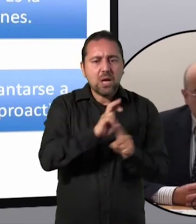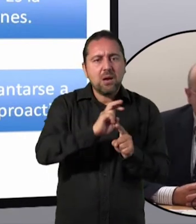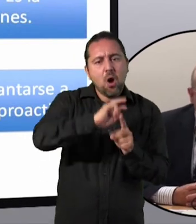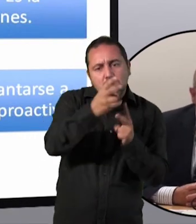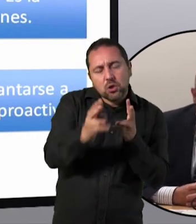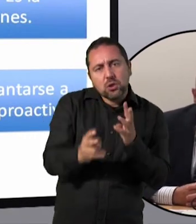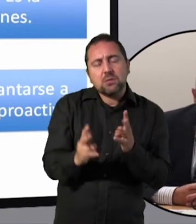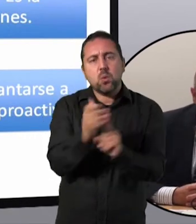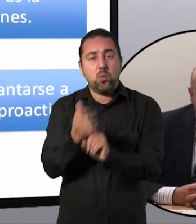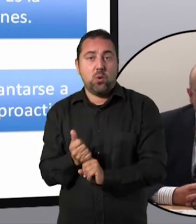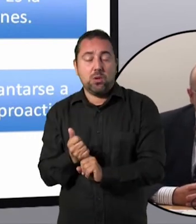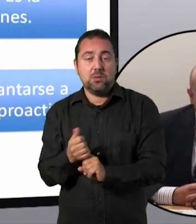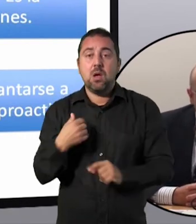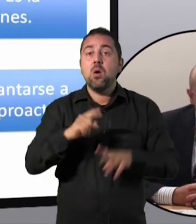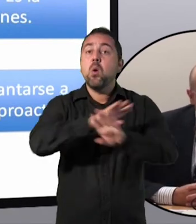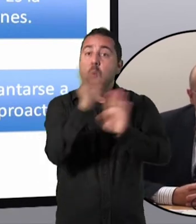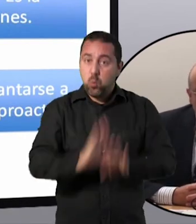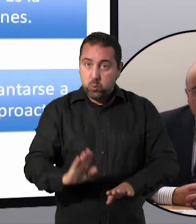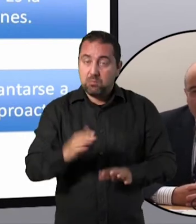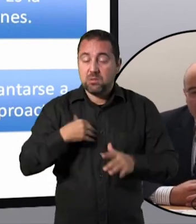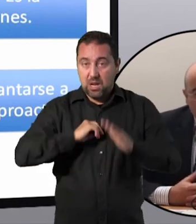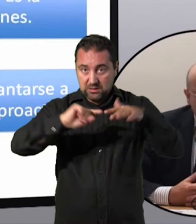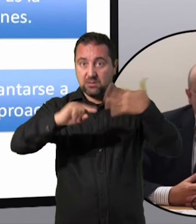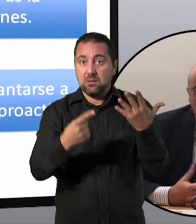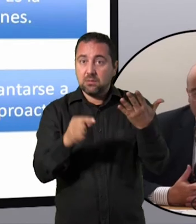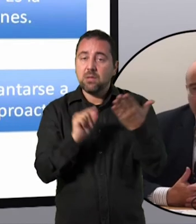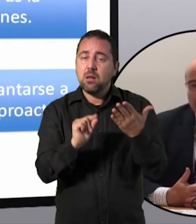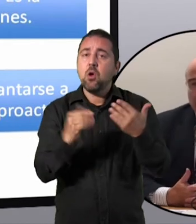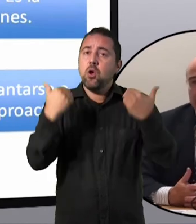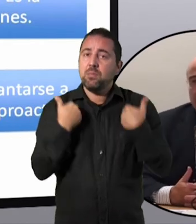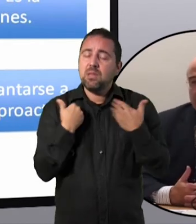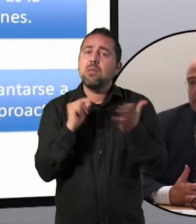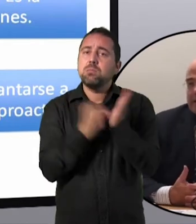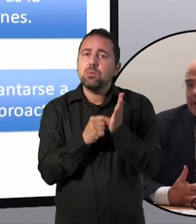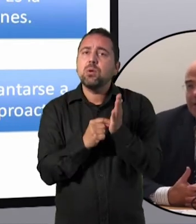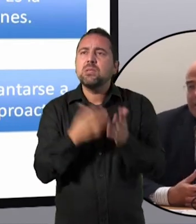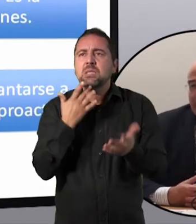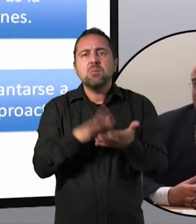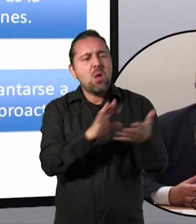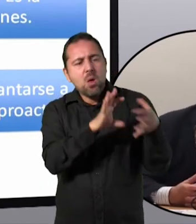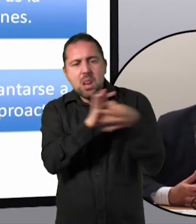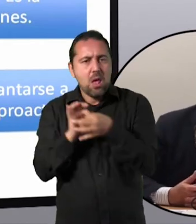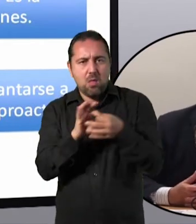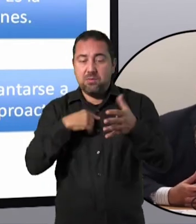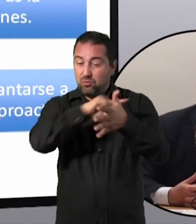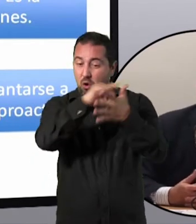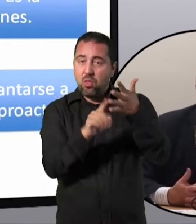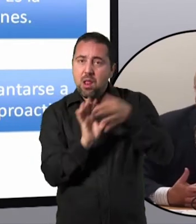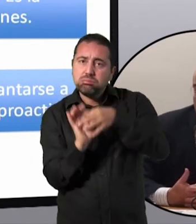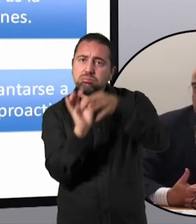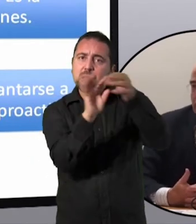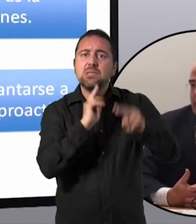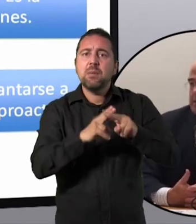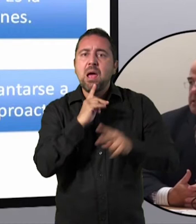que va como muy ligado a todas las demás, la capacidad de iniciativa. Es decir, esa capacidad de adelantarnos